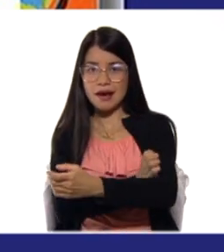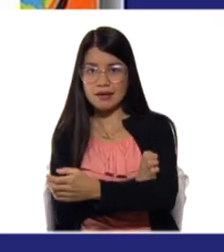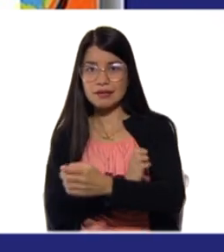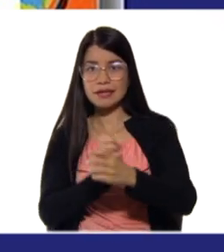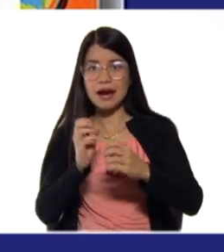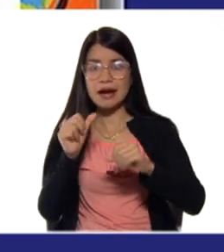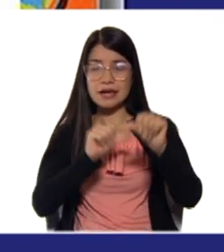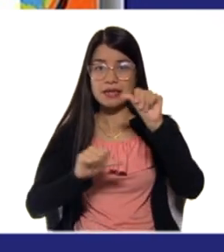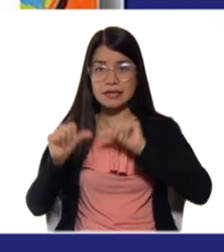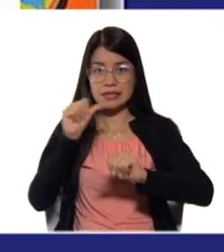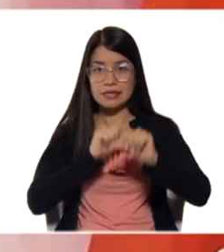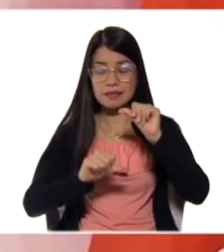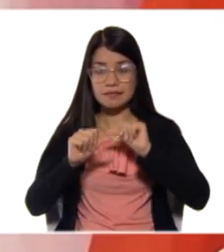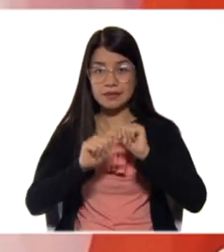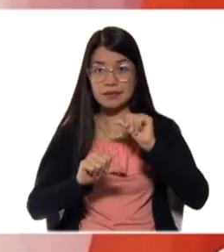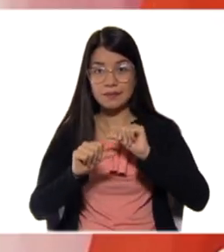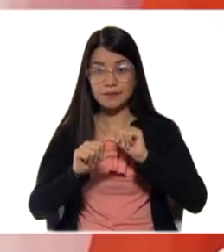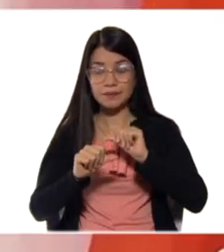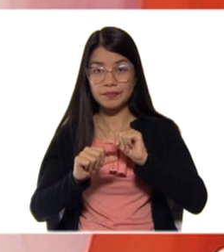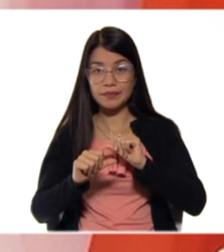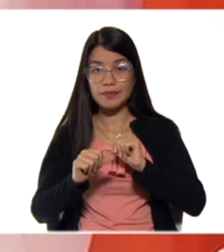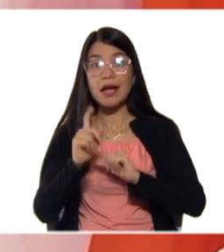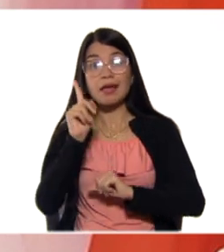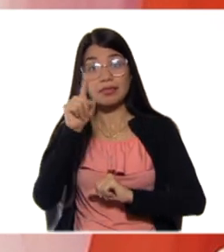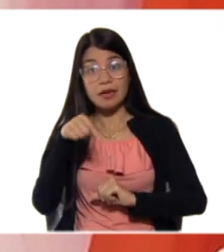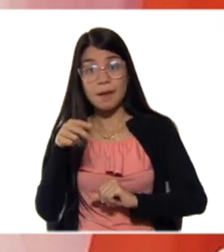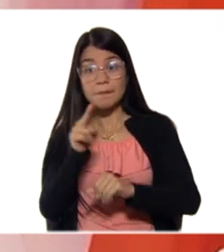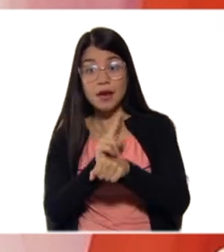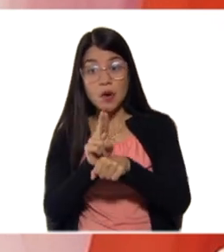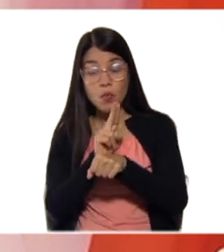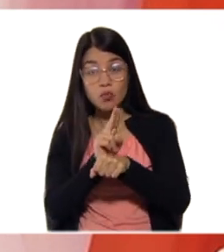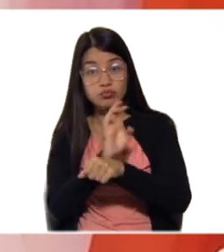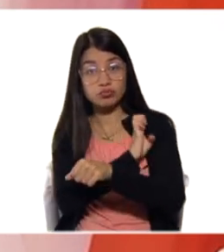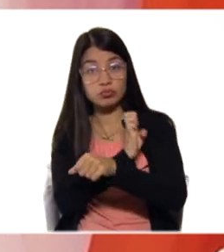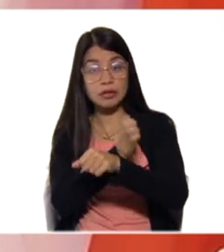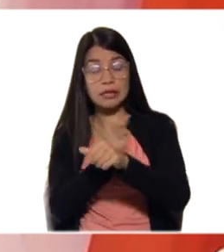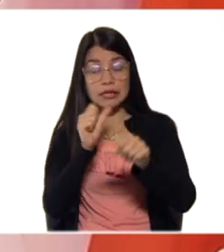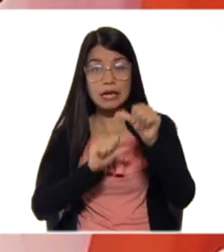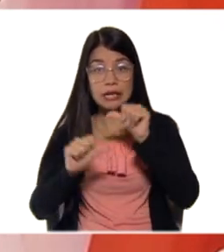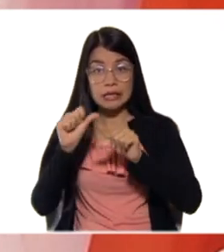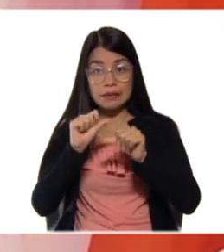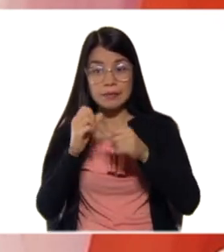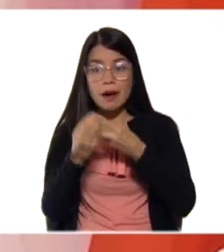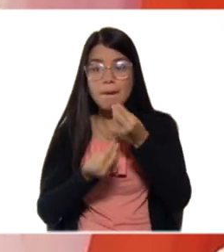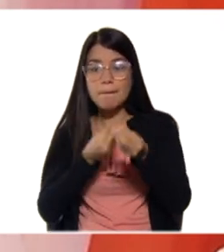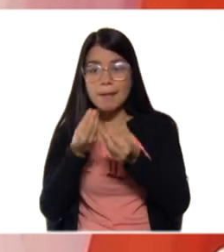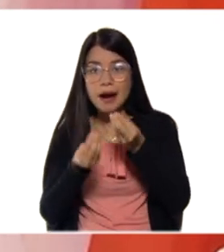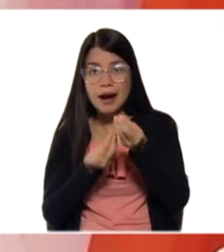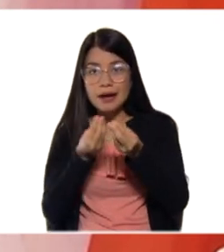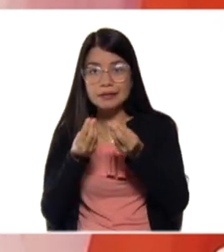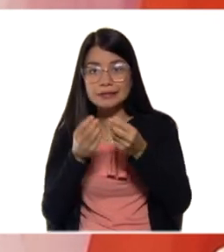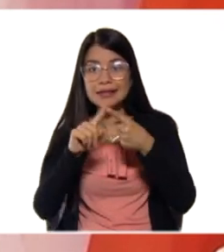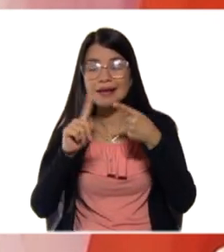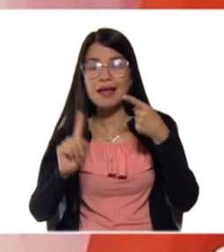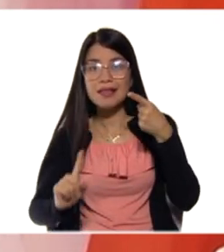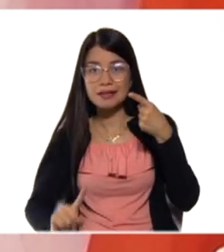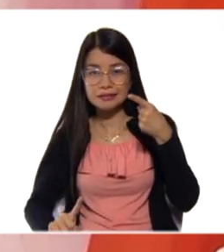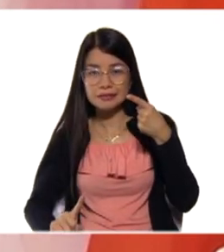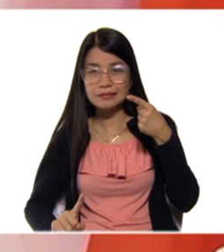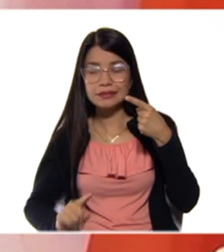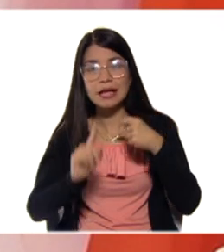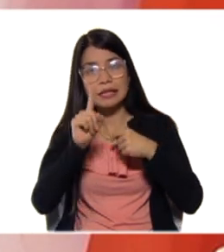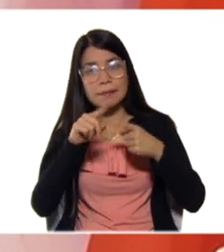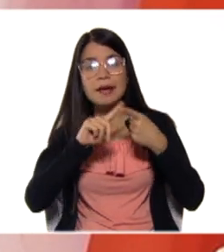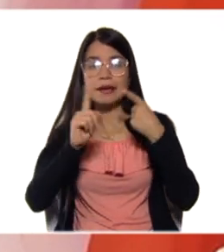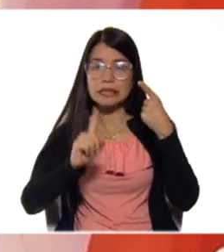trata del uso de las reacciones químicas para producir electricidad y también de la electricidad para producir reacciones